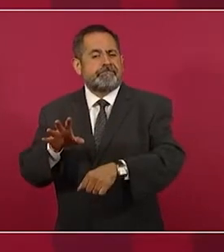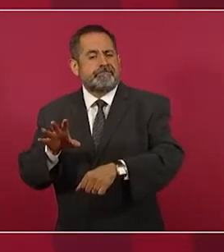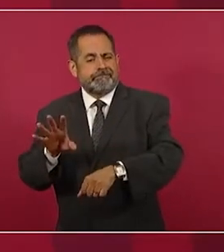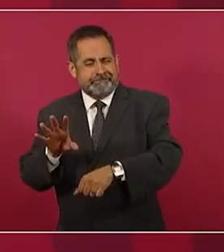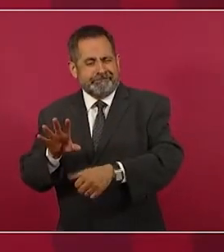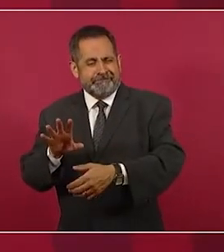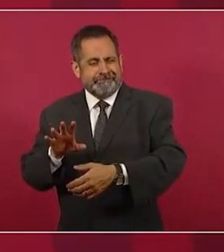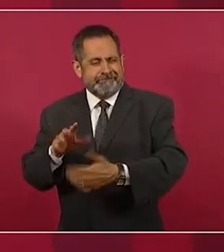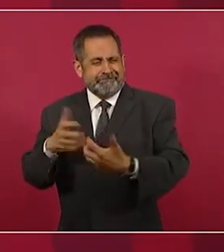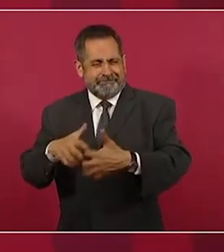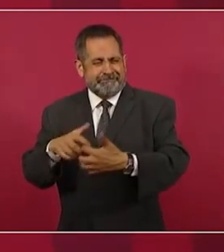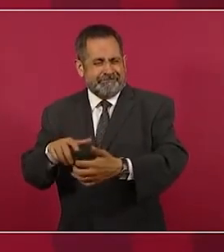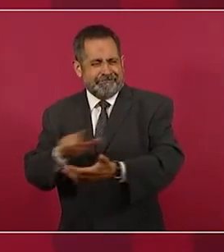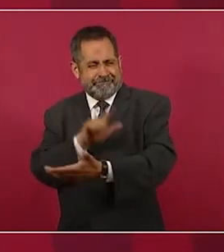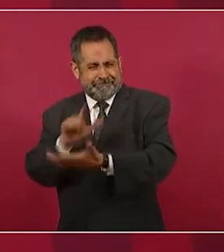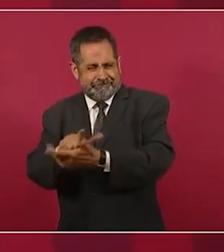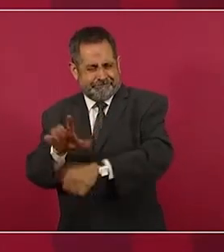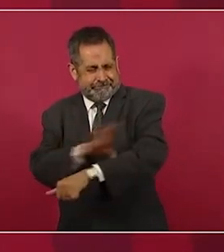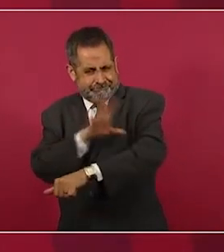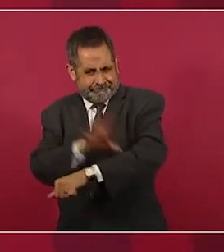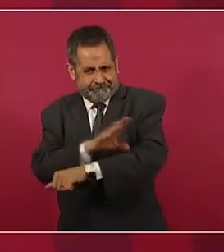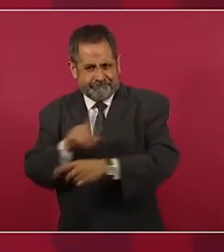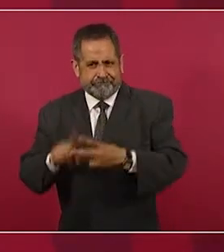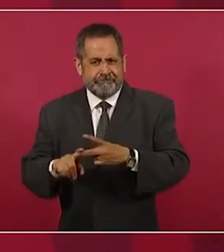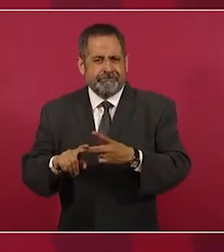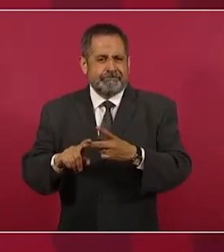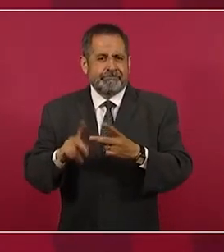y el petróleo.